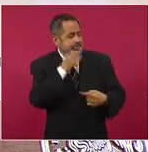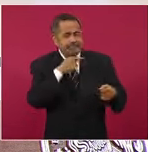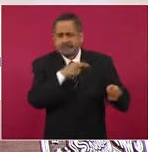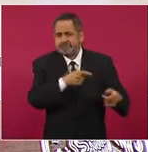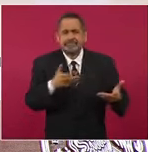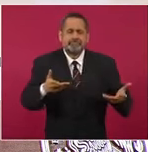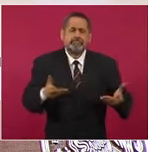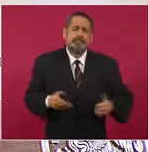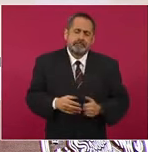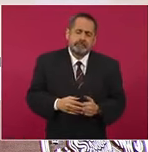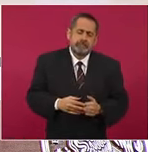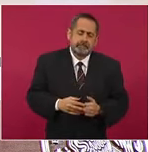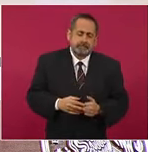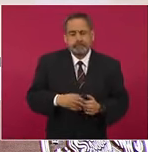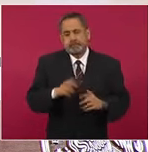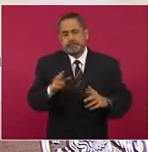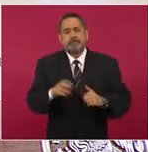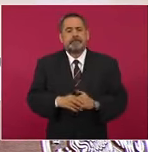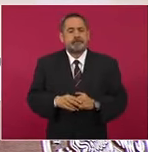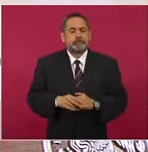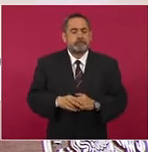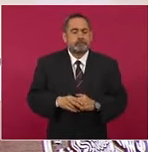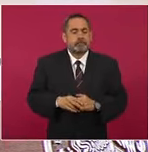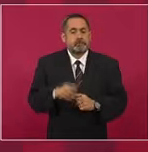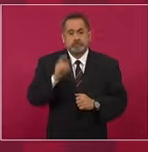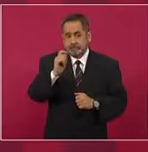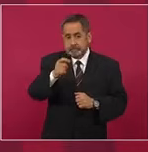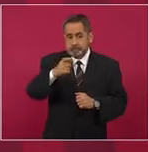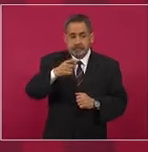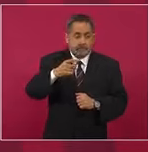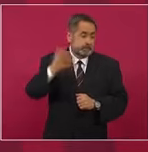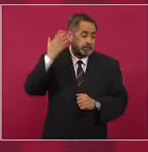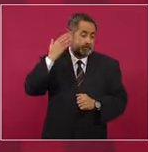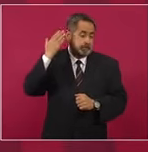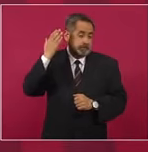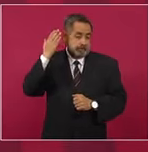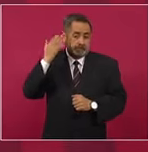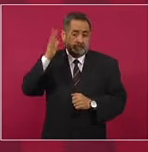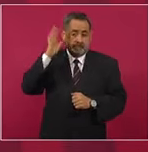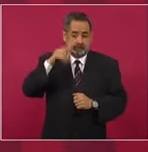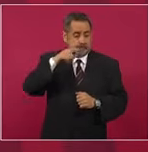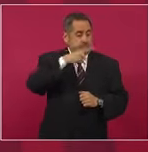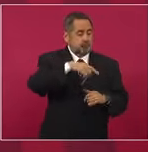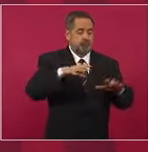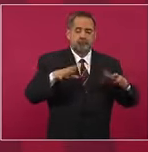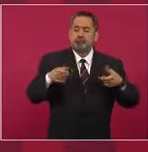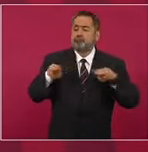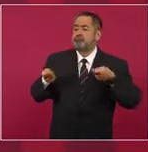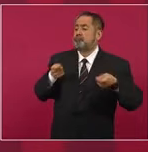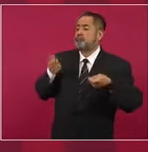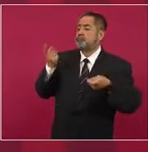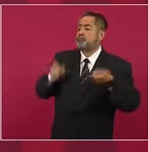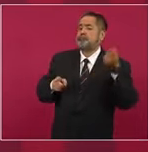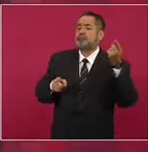Entonces, como ellos mandaban los potentados,